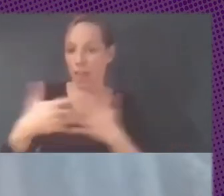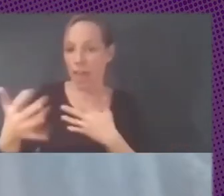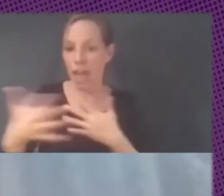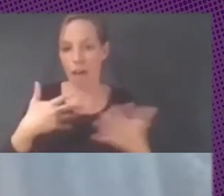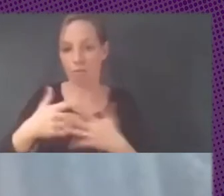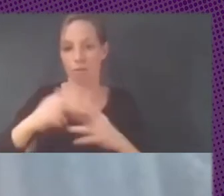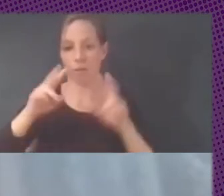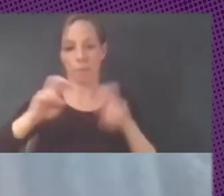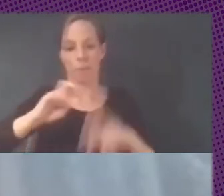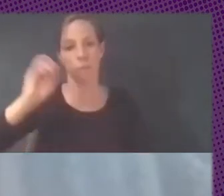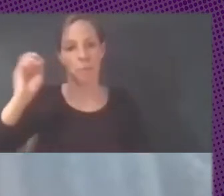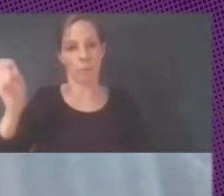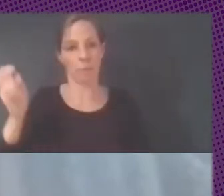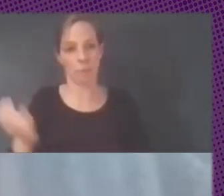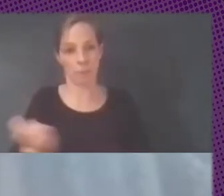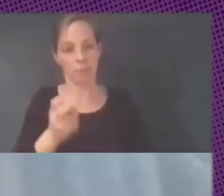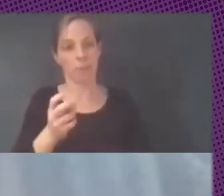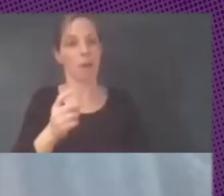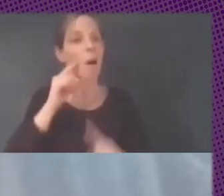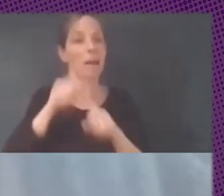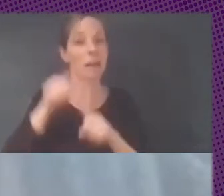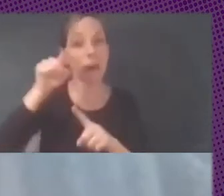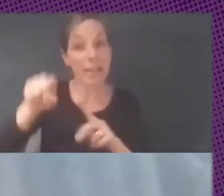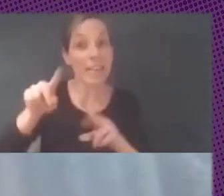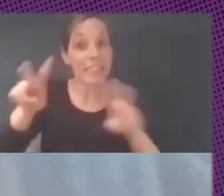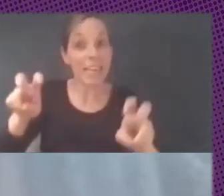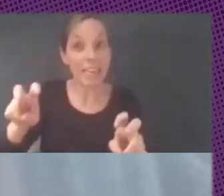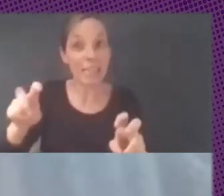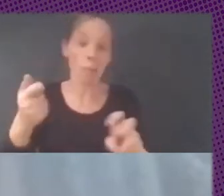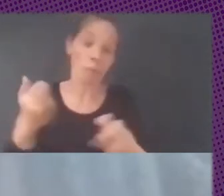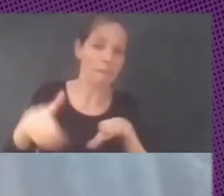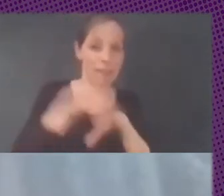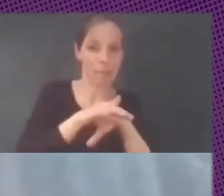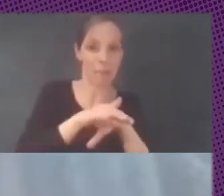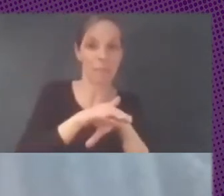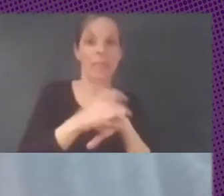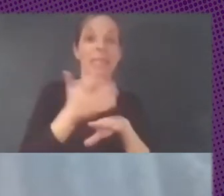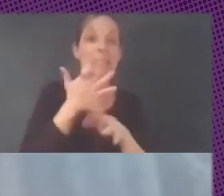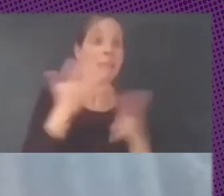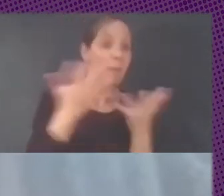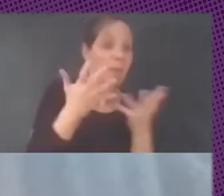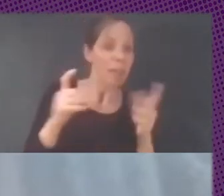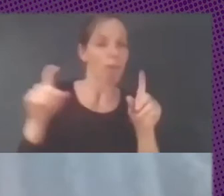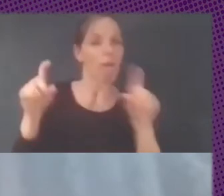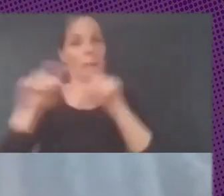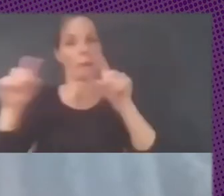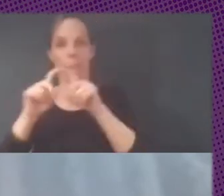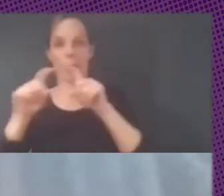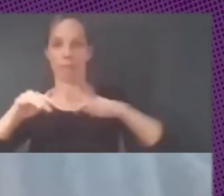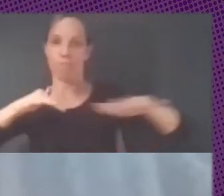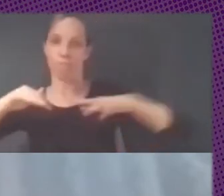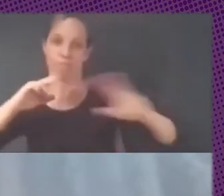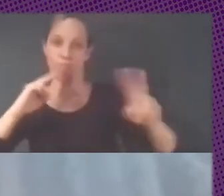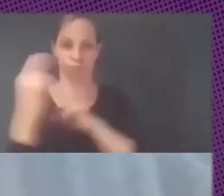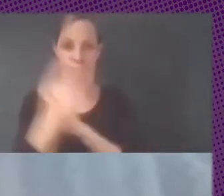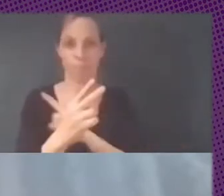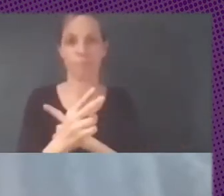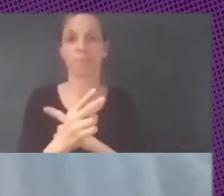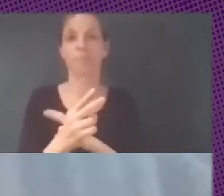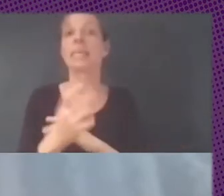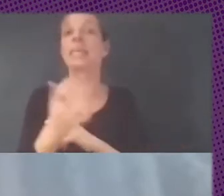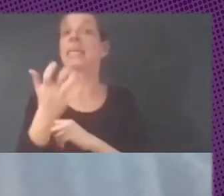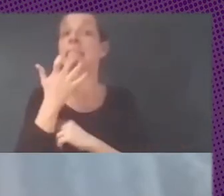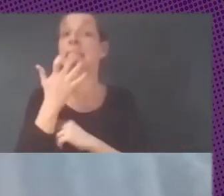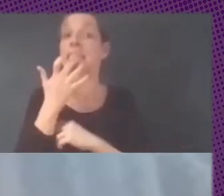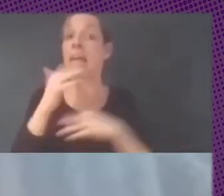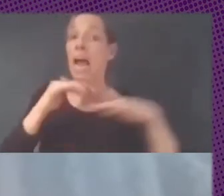lados como para tapar un poco eso o sea cada vez que hay una acción hay una reacción y hay veces que si la acción no es lo suficientemente buena la